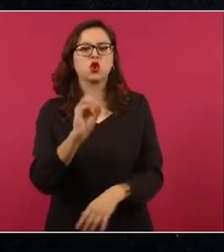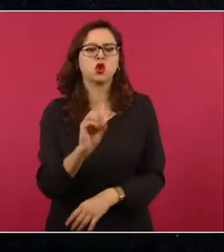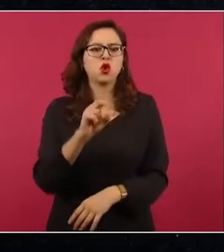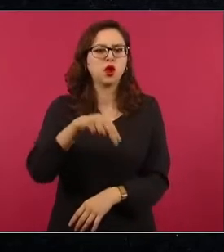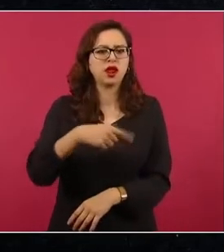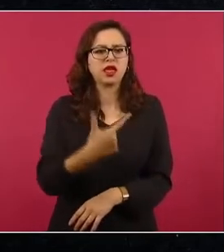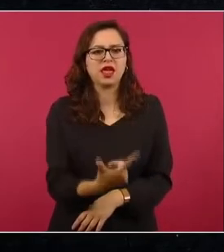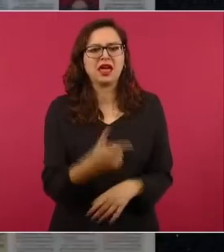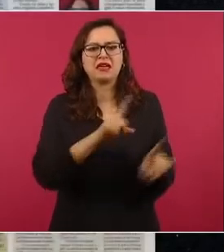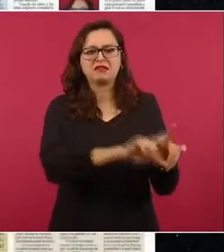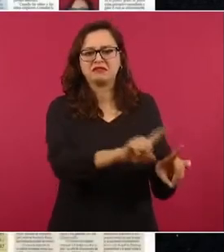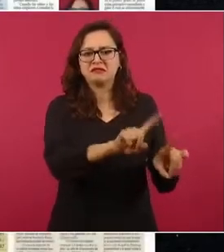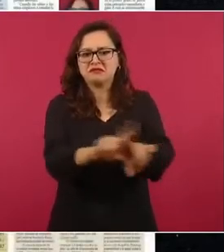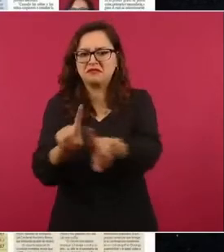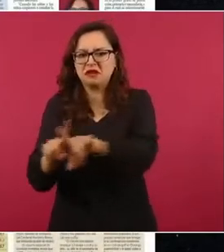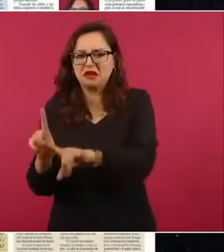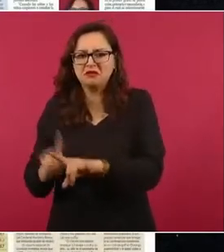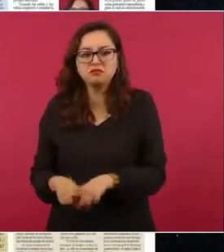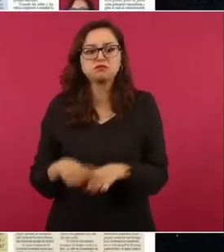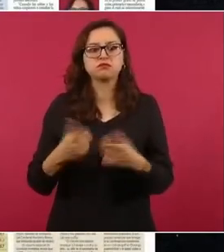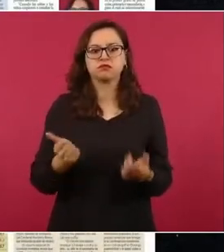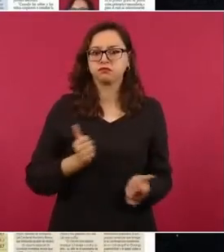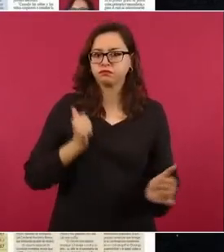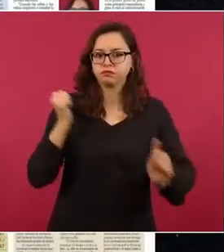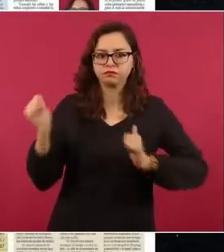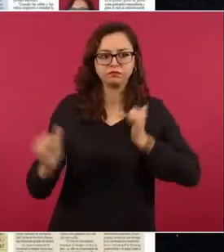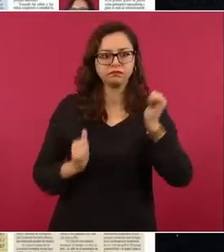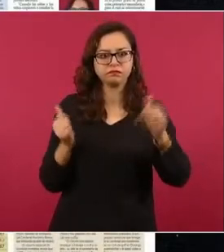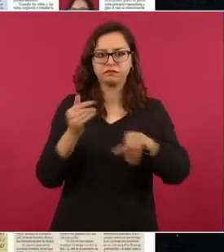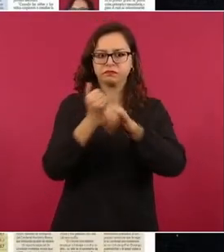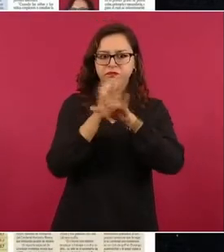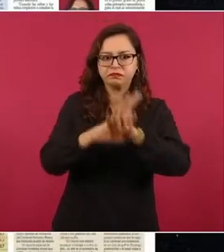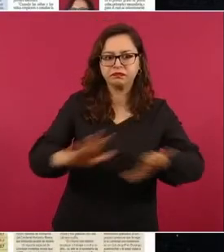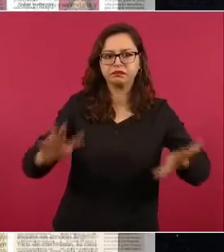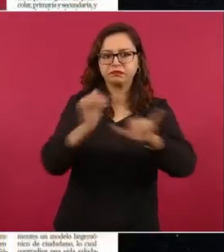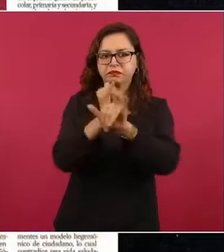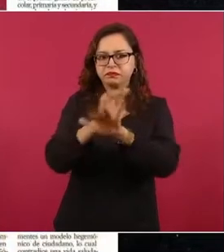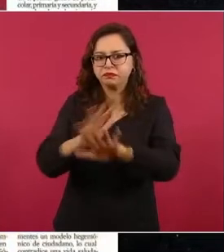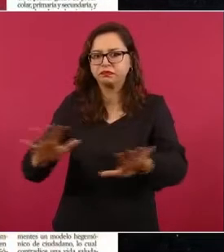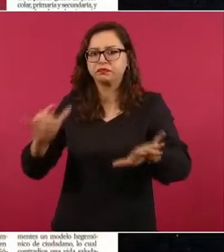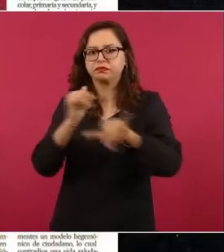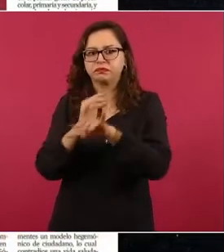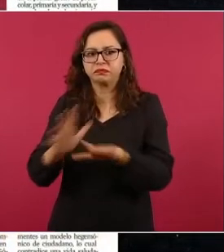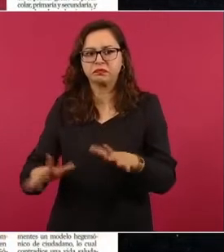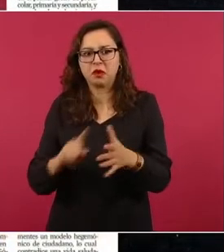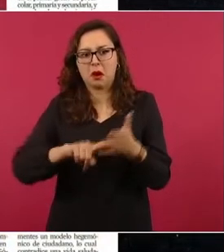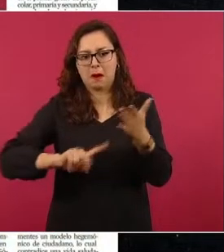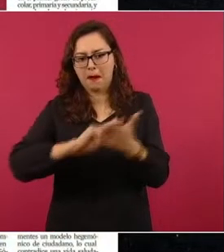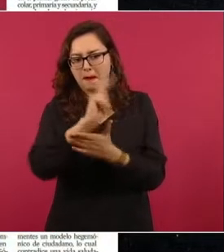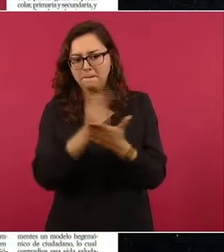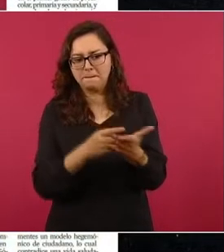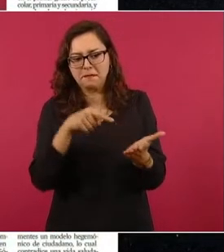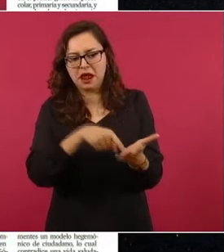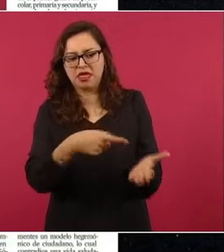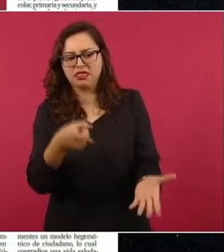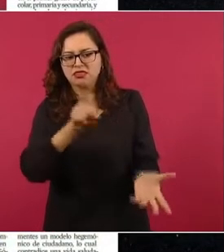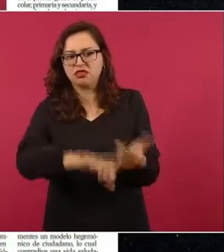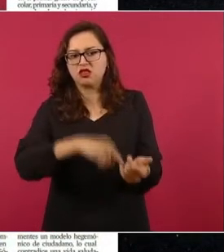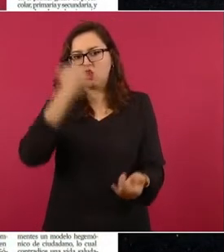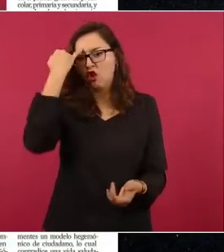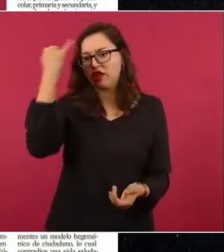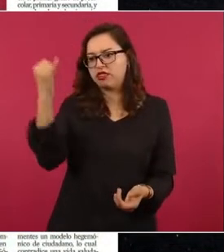usaron sus espacios en medios de comunicación para calificar al nuevo Plan de Estudios como un sistema ideologizado,